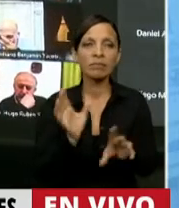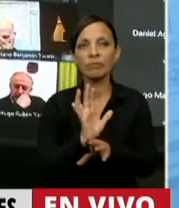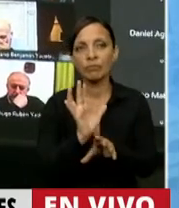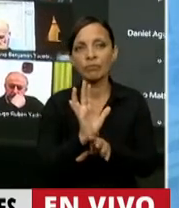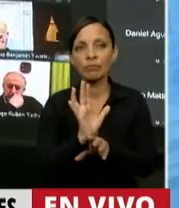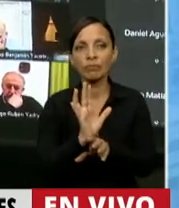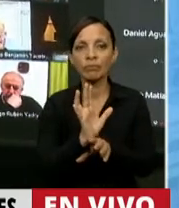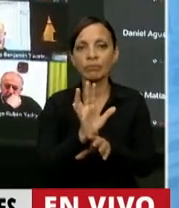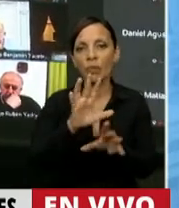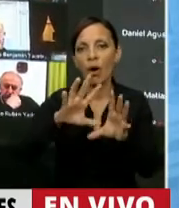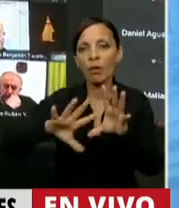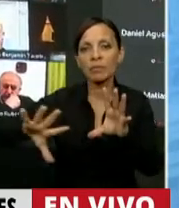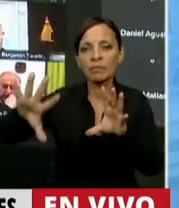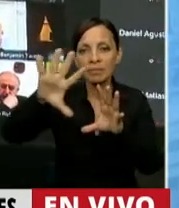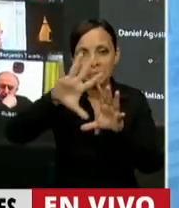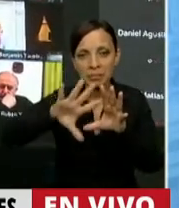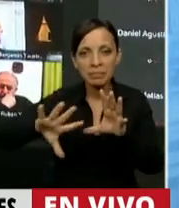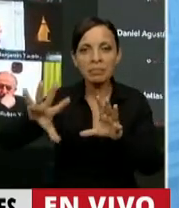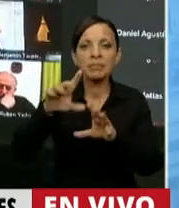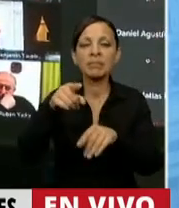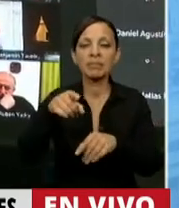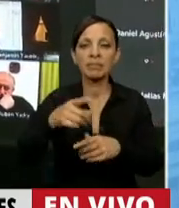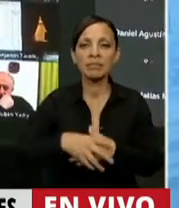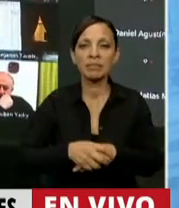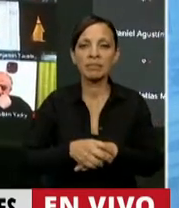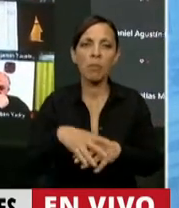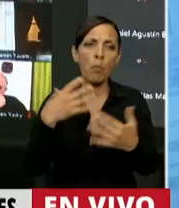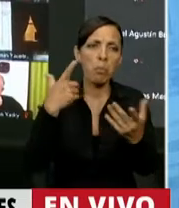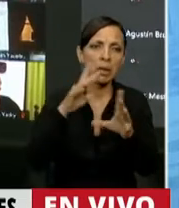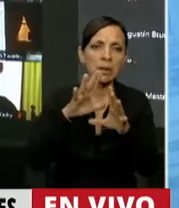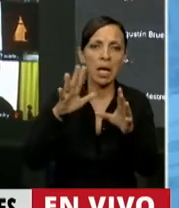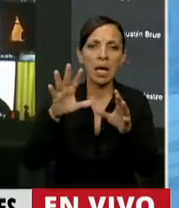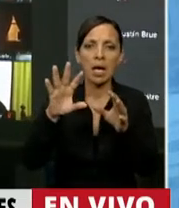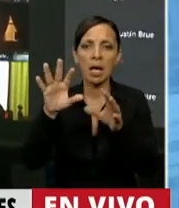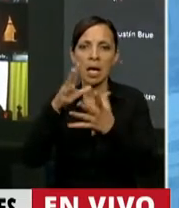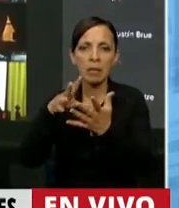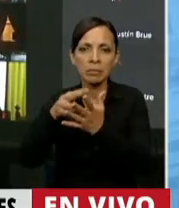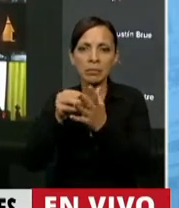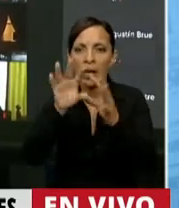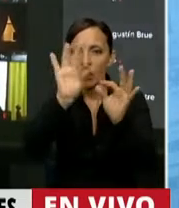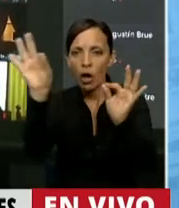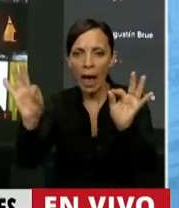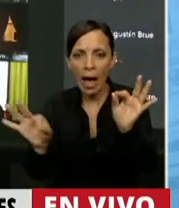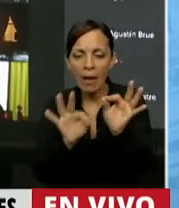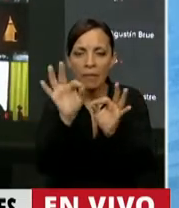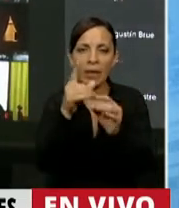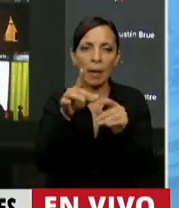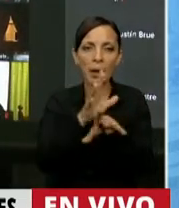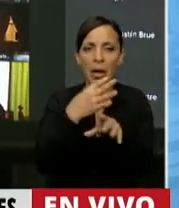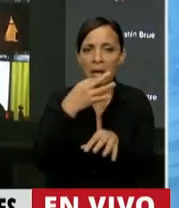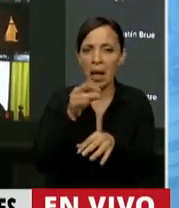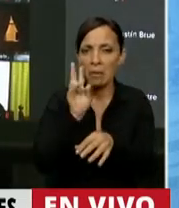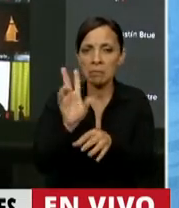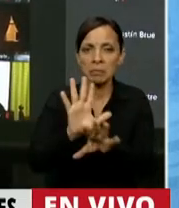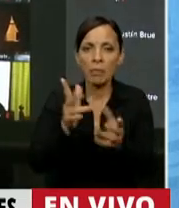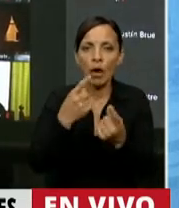una representación, puede ser geográfica, institucional, pero en sí misma no representa los intereses de